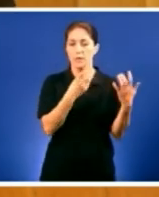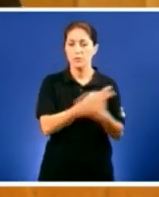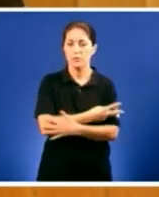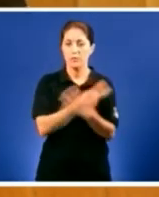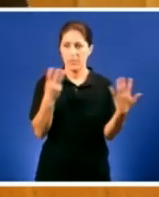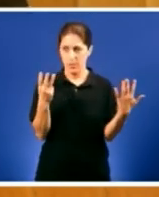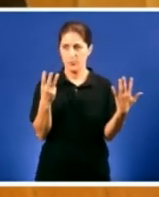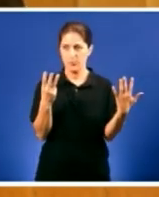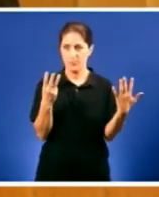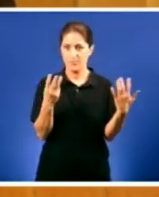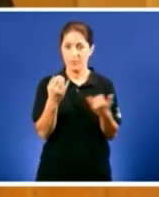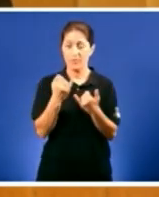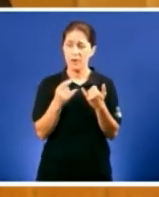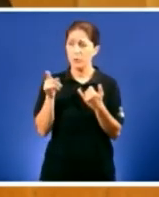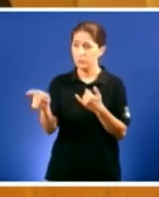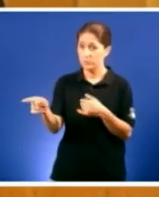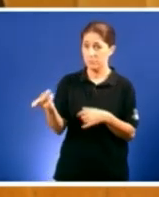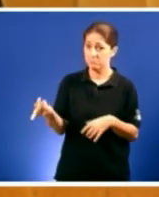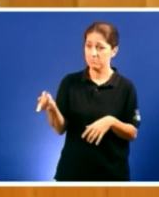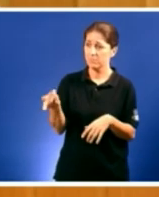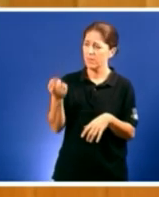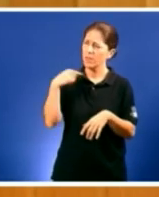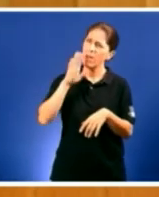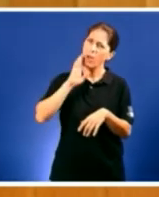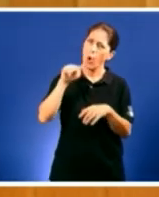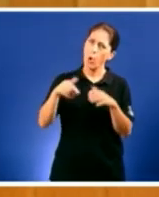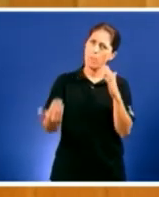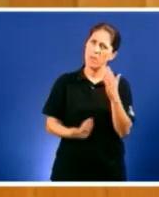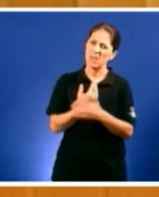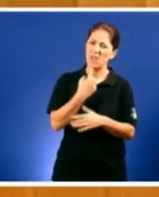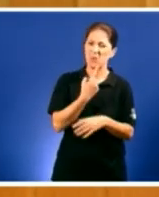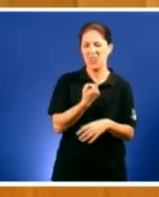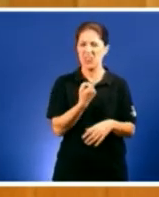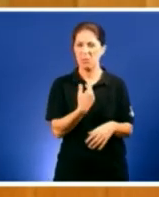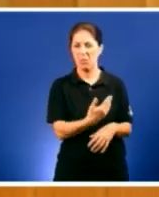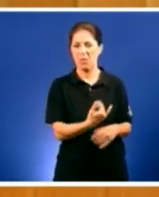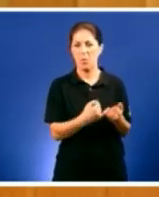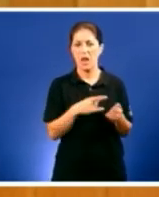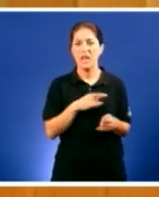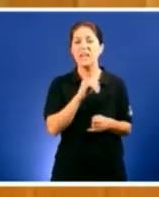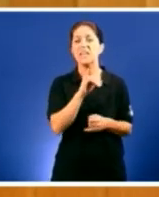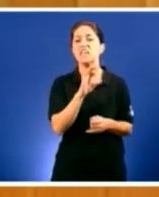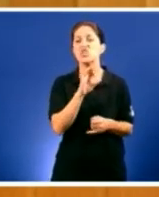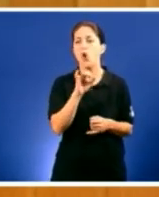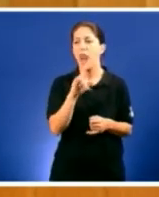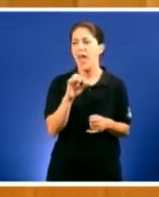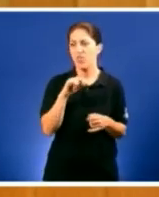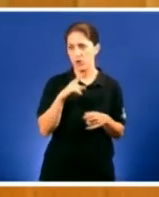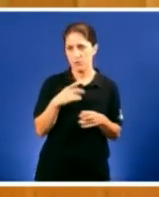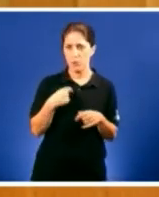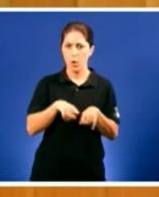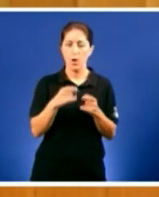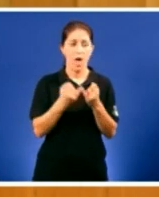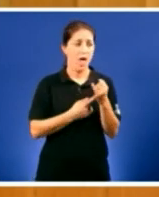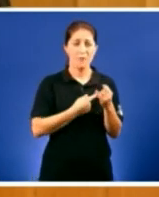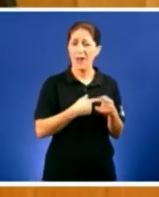consiste o que vostede chamou-se a mañade expectivamente isolacionismo, na irmandade dos povos